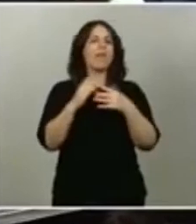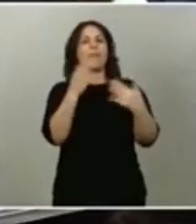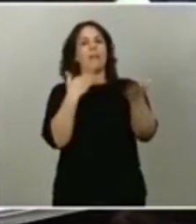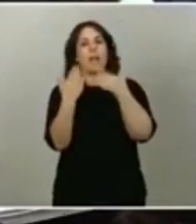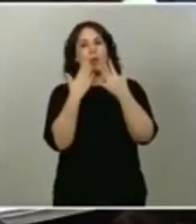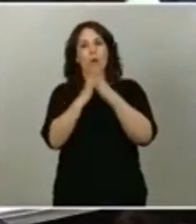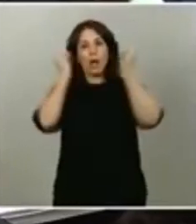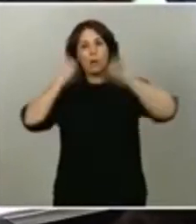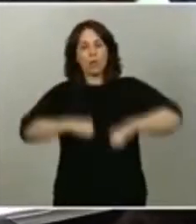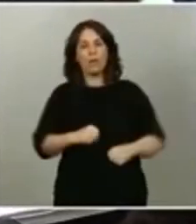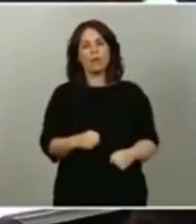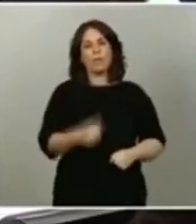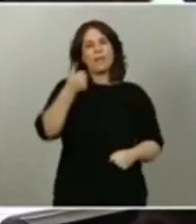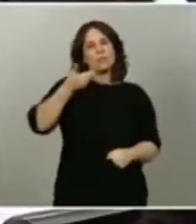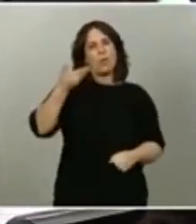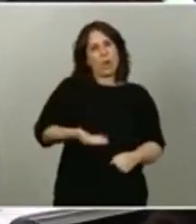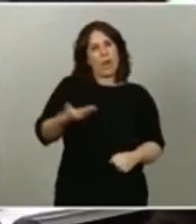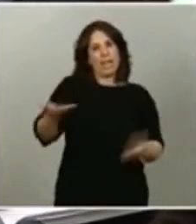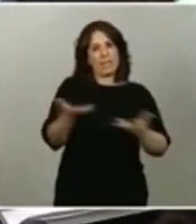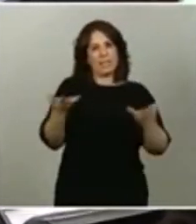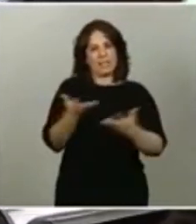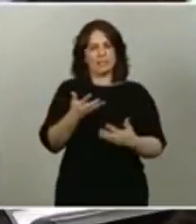urgentes y más importantes que nunca. Muchas gracias.